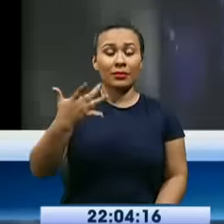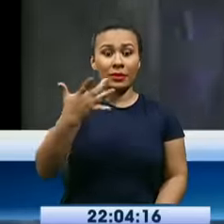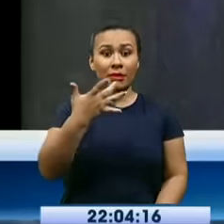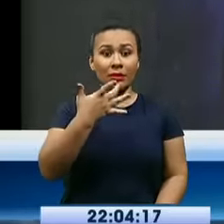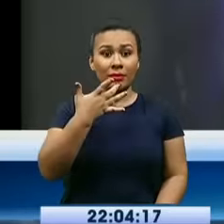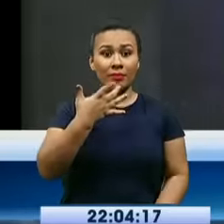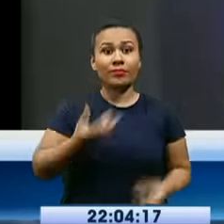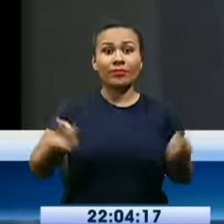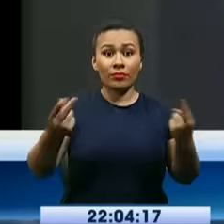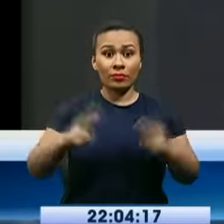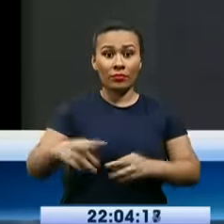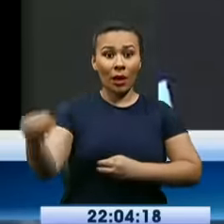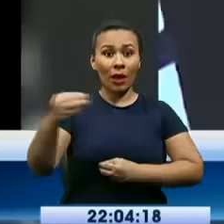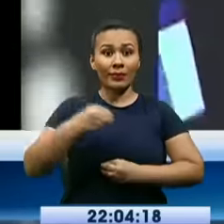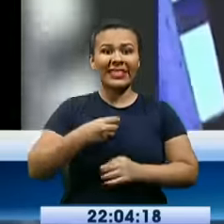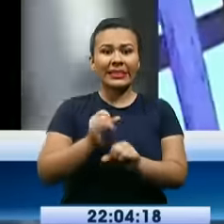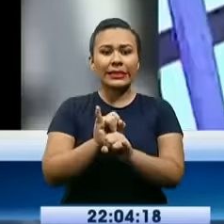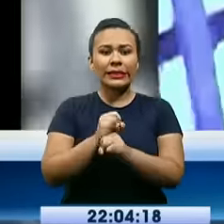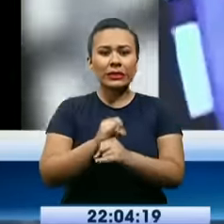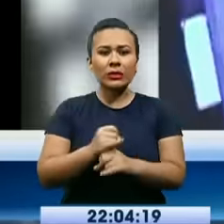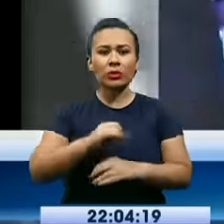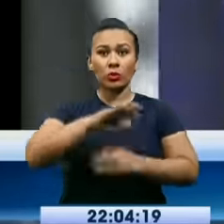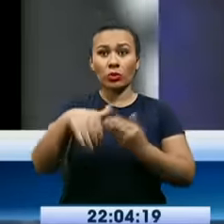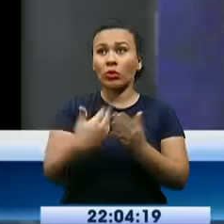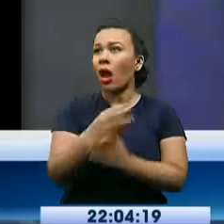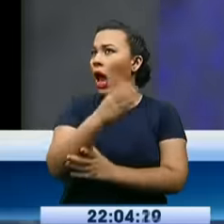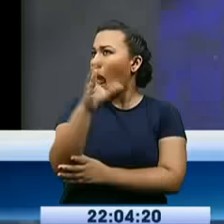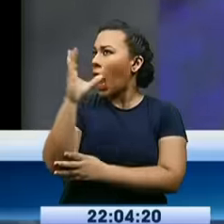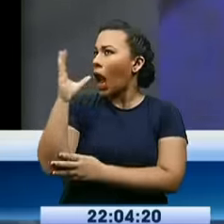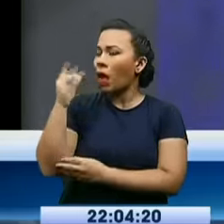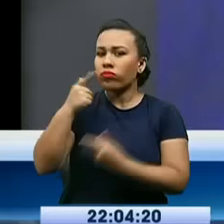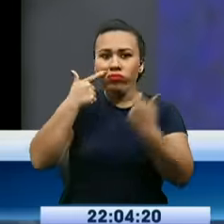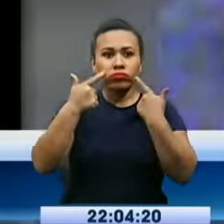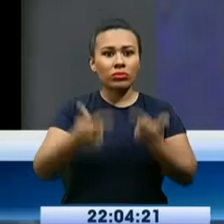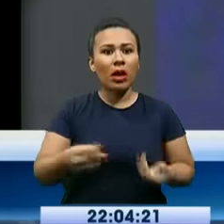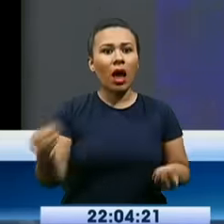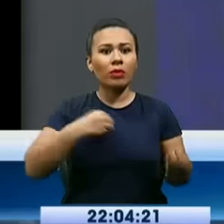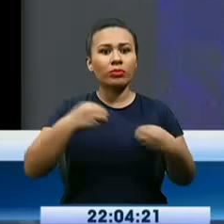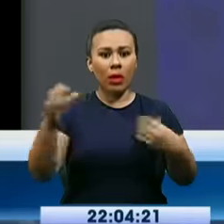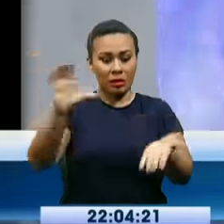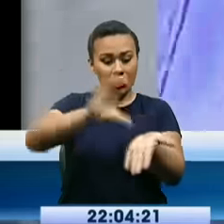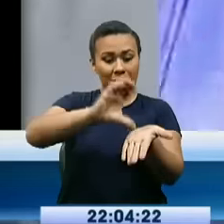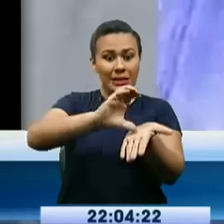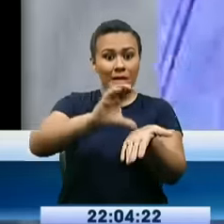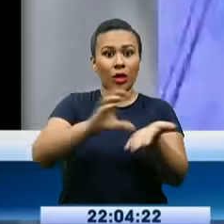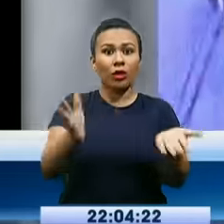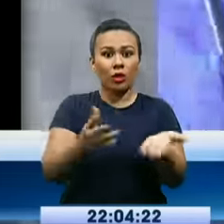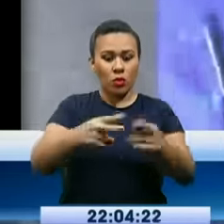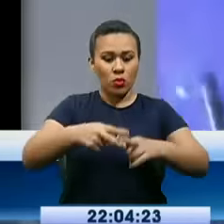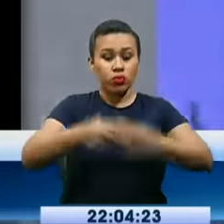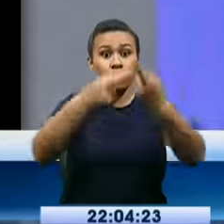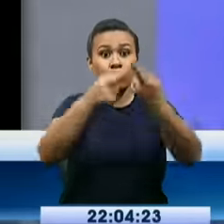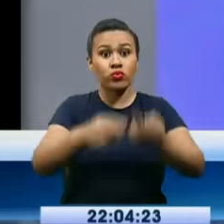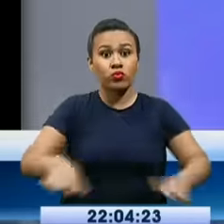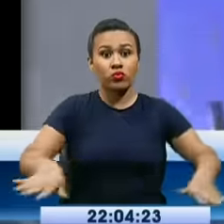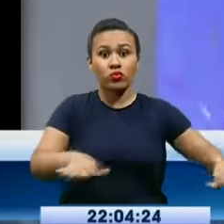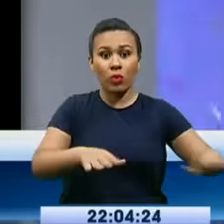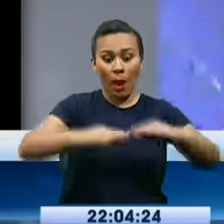Según el informe del Instituto Geofísico, el epicentro se reportó al sur de Muisne en Esmeraldas.